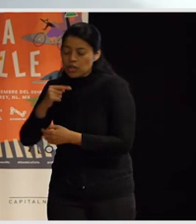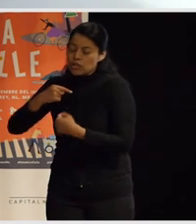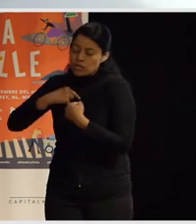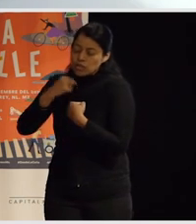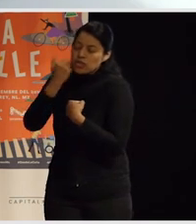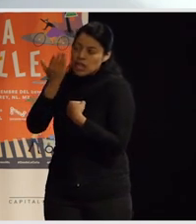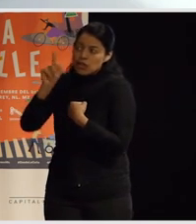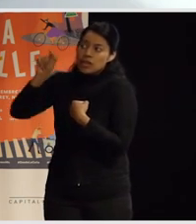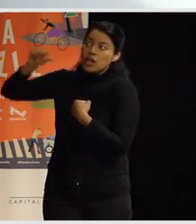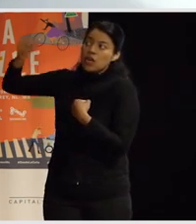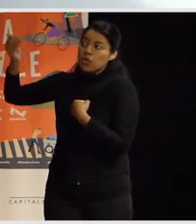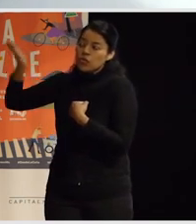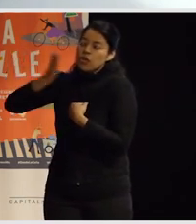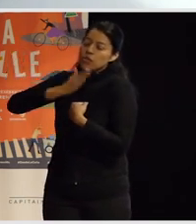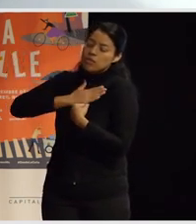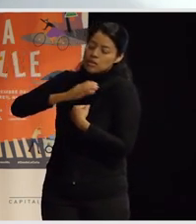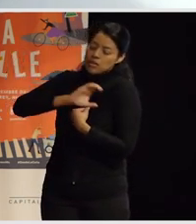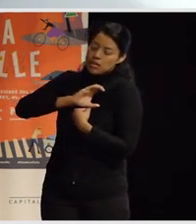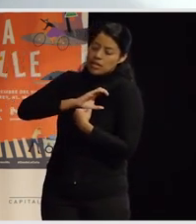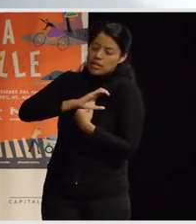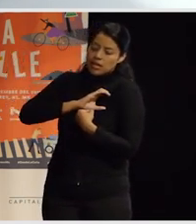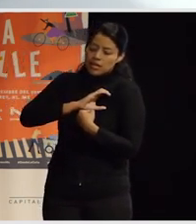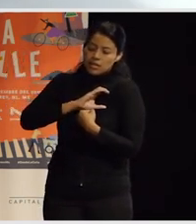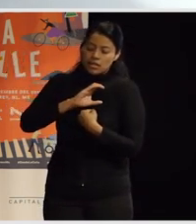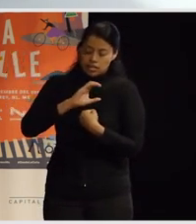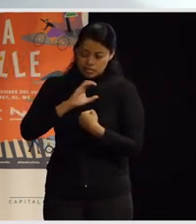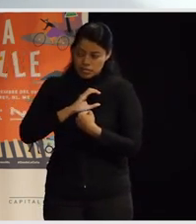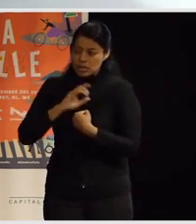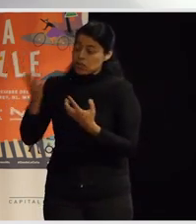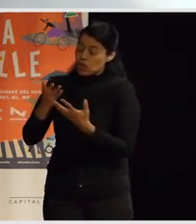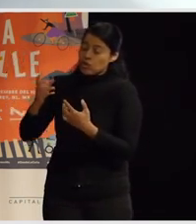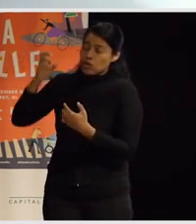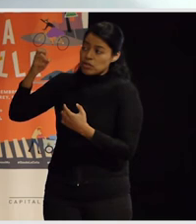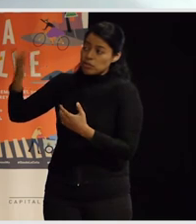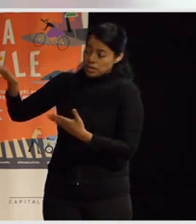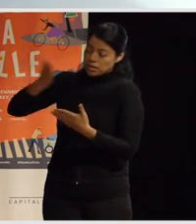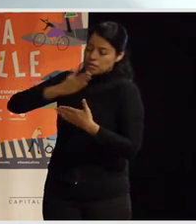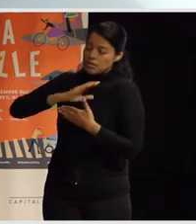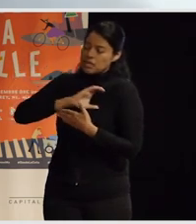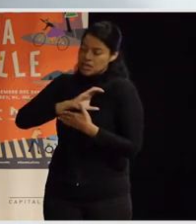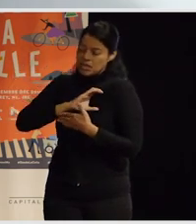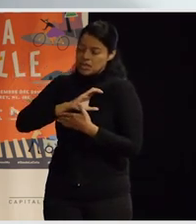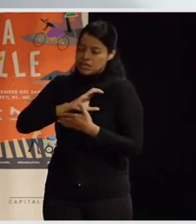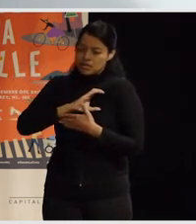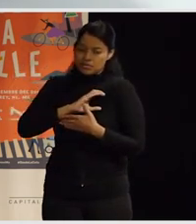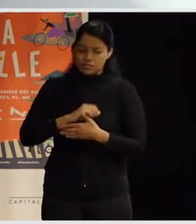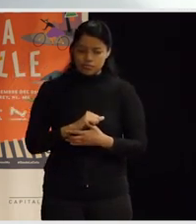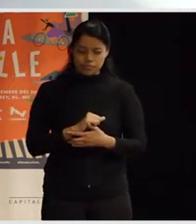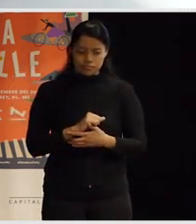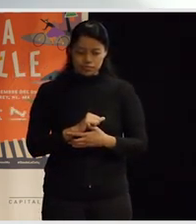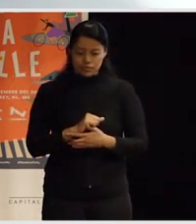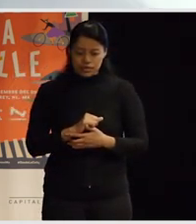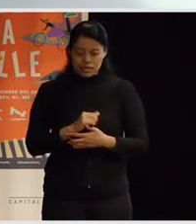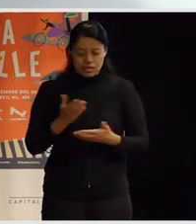quieran y toda tu vida te pasas pensando ¿cómo? quiero que me quieran hago esto para que me quieran hago lo otro para que me quieran ¿no? bueno esto es